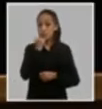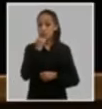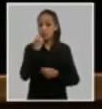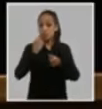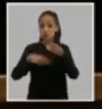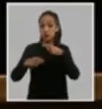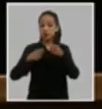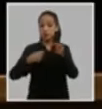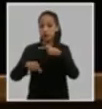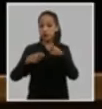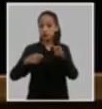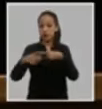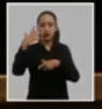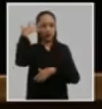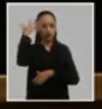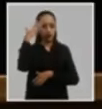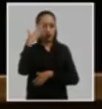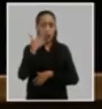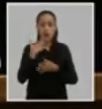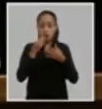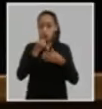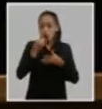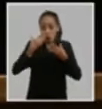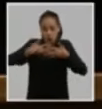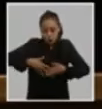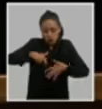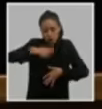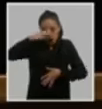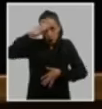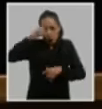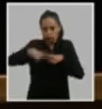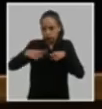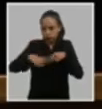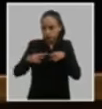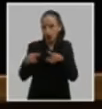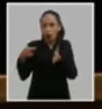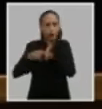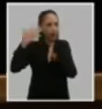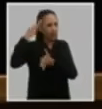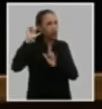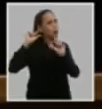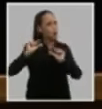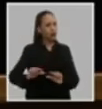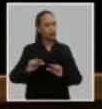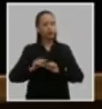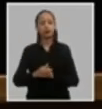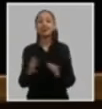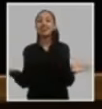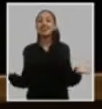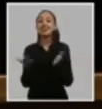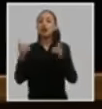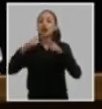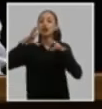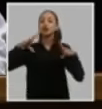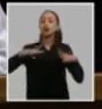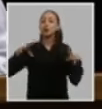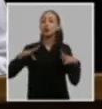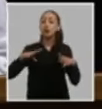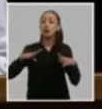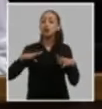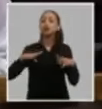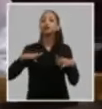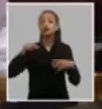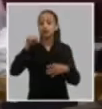la sustitución efectiva de importaciones recuperar y desarrollar el turismo e impulsar la inversión